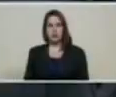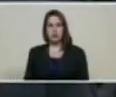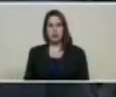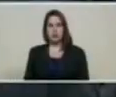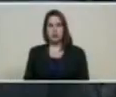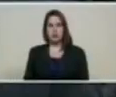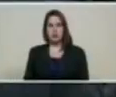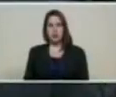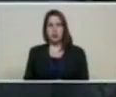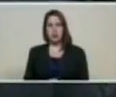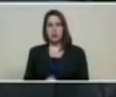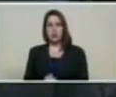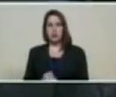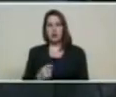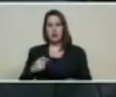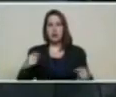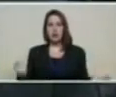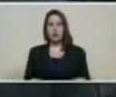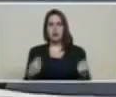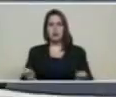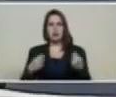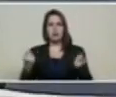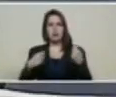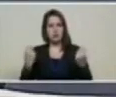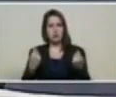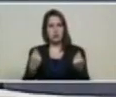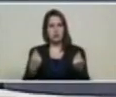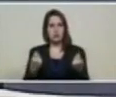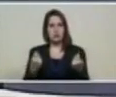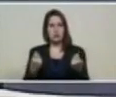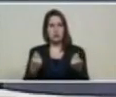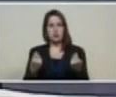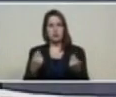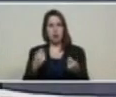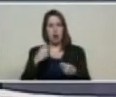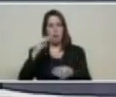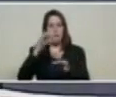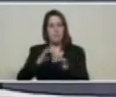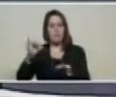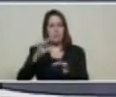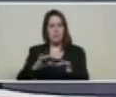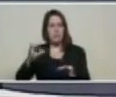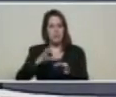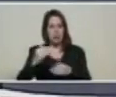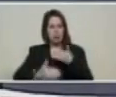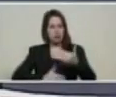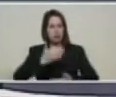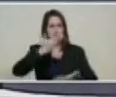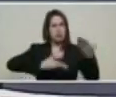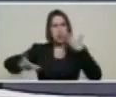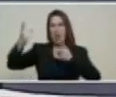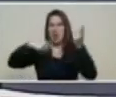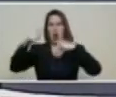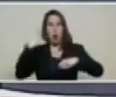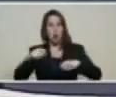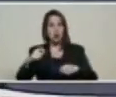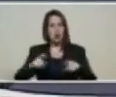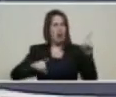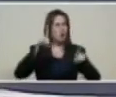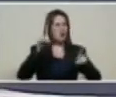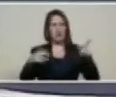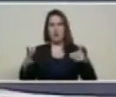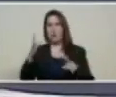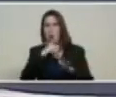la venta de bienes inmuebles en petro se está haciendo de manera ilegal por ahí ¿verdad?